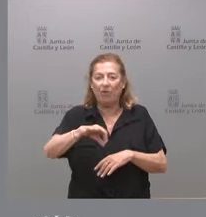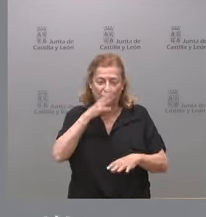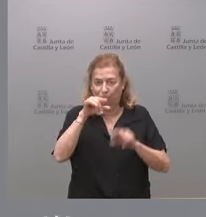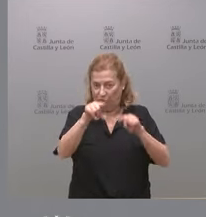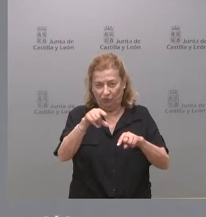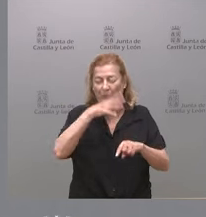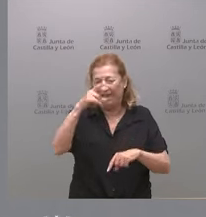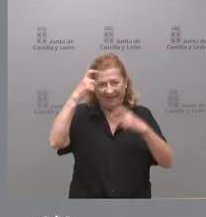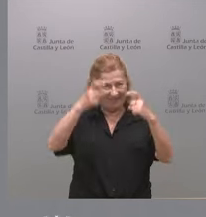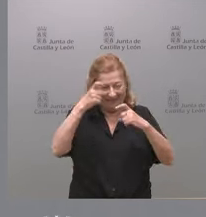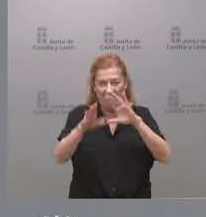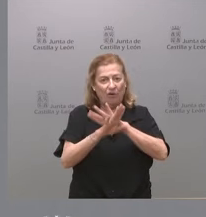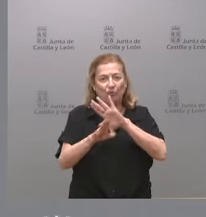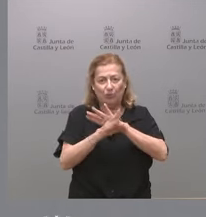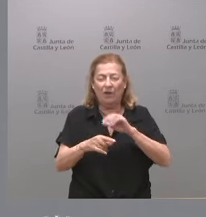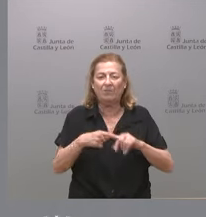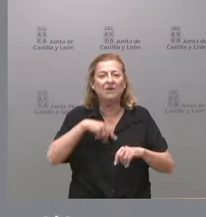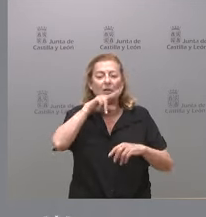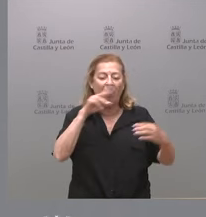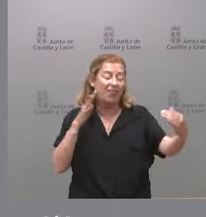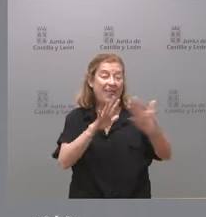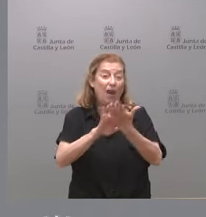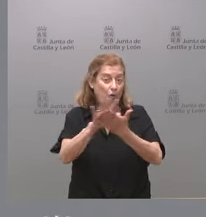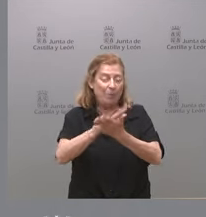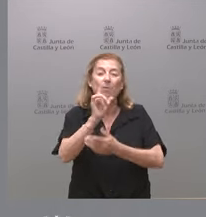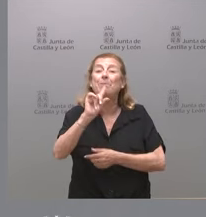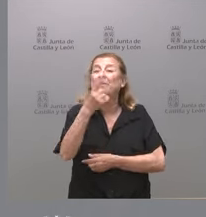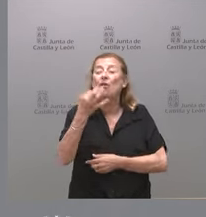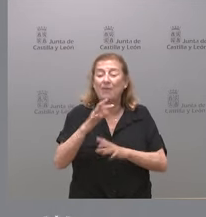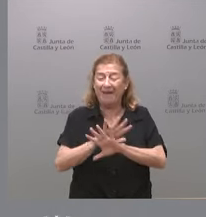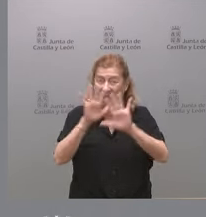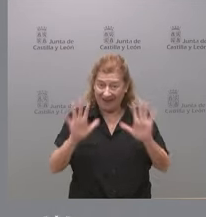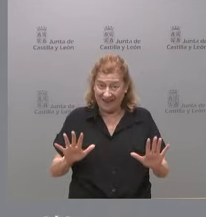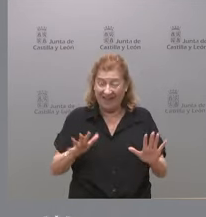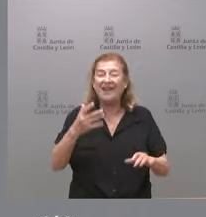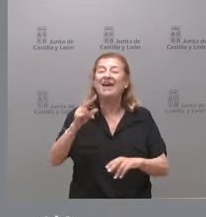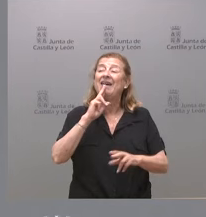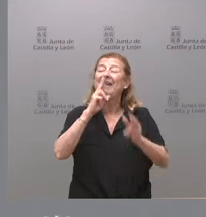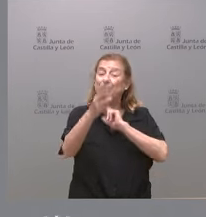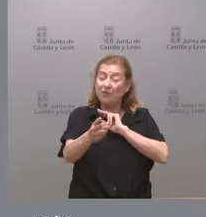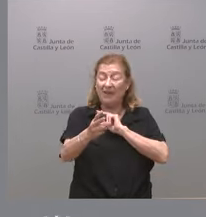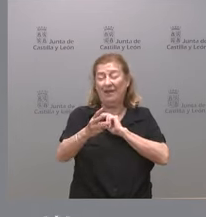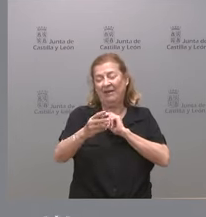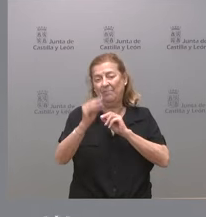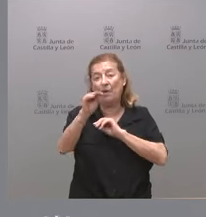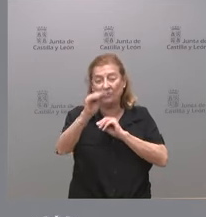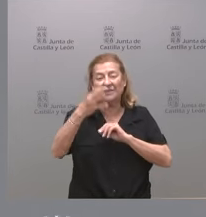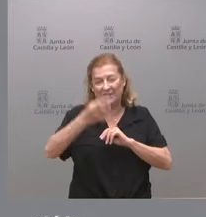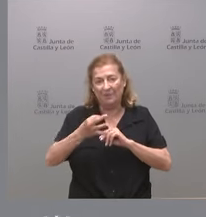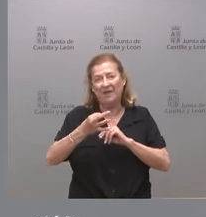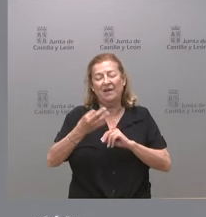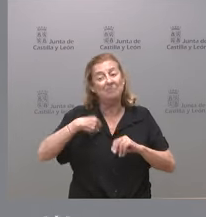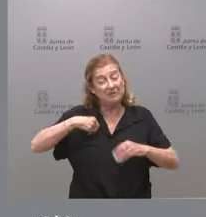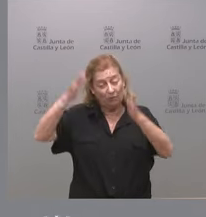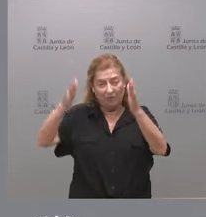a intentar seguir manteniendo este diálogo pero el primero que tiene que aclararse responder estas preguntas tendría que ser el